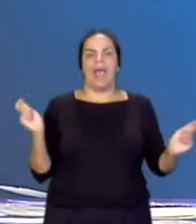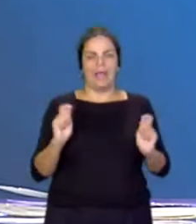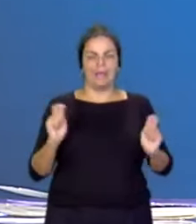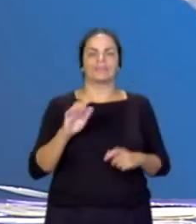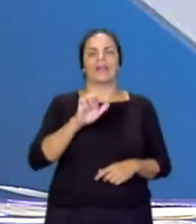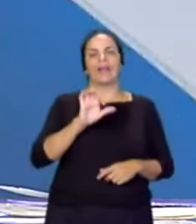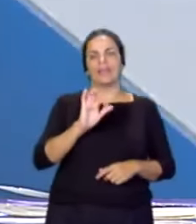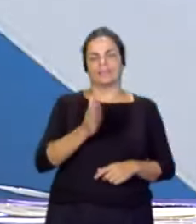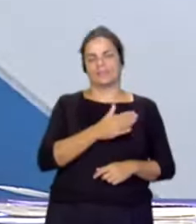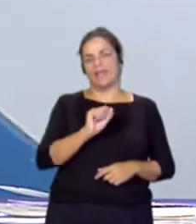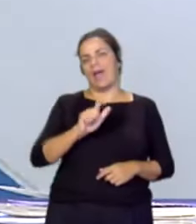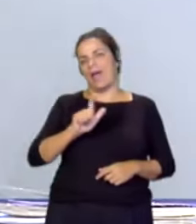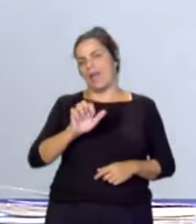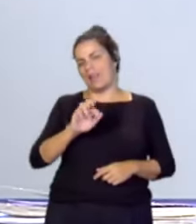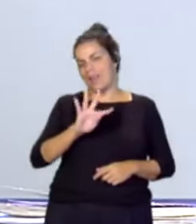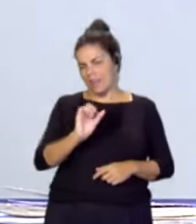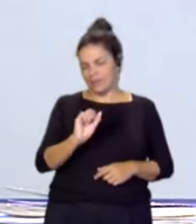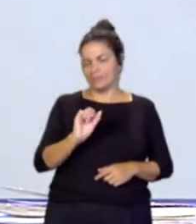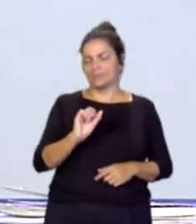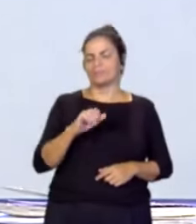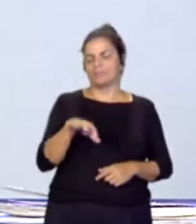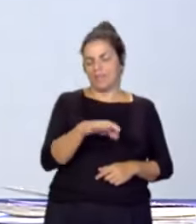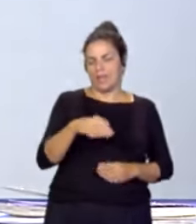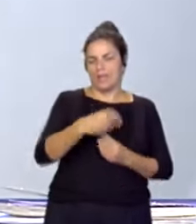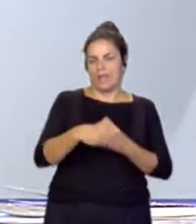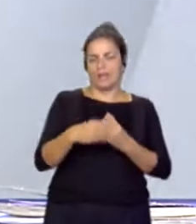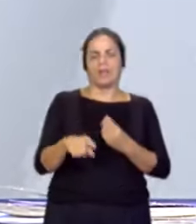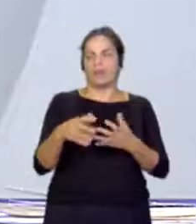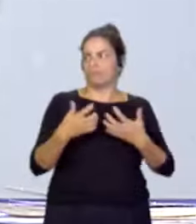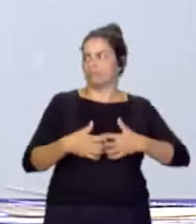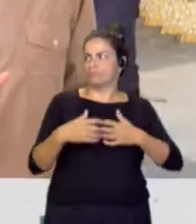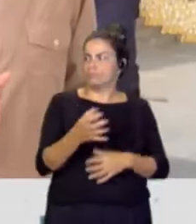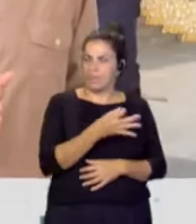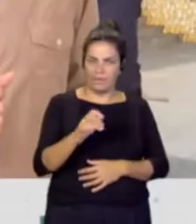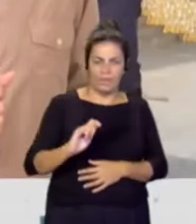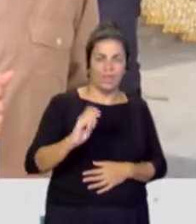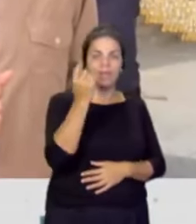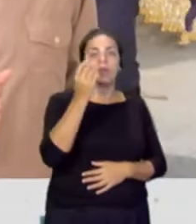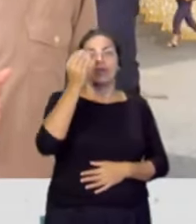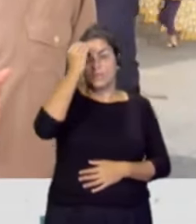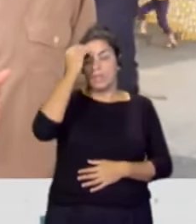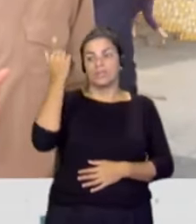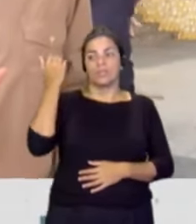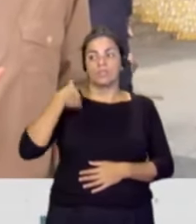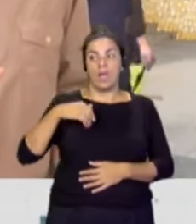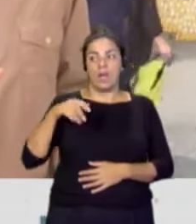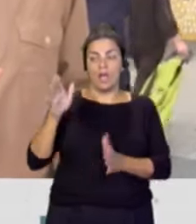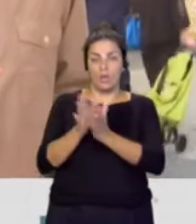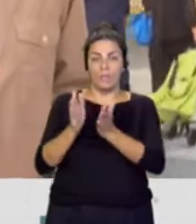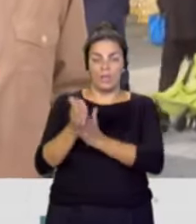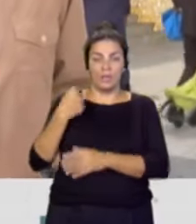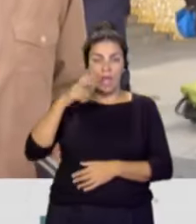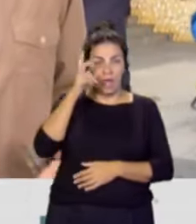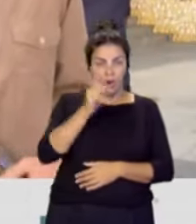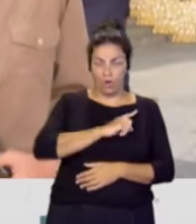esa alerta en la isla de Gran Canaria, ha funcionado perfectamente. Creo que ya nos puede escuchar otra vez nuestro compañero Miguel.